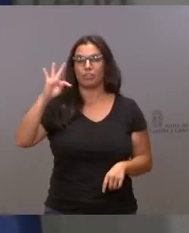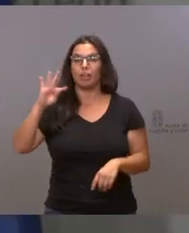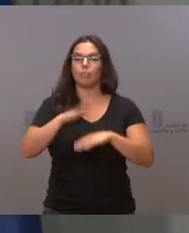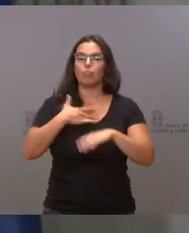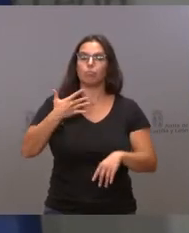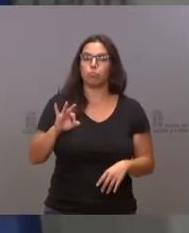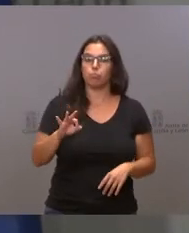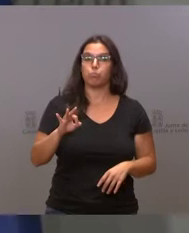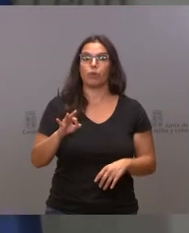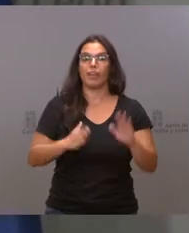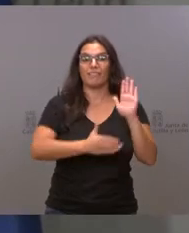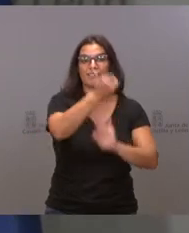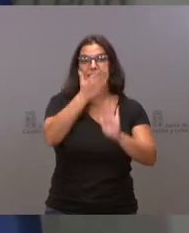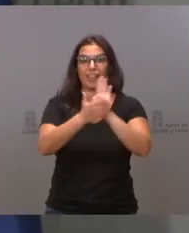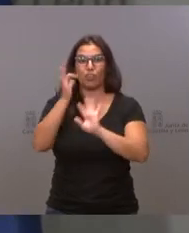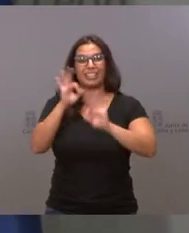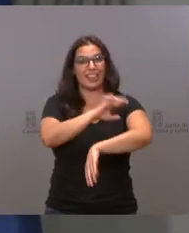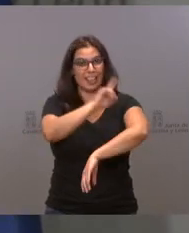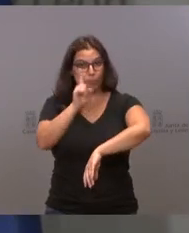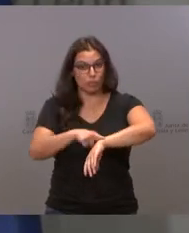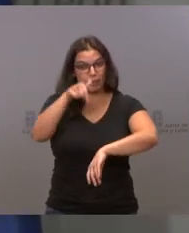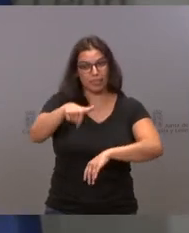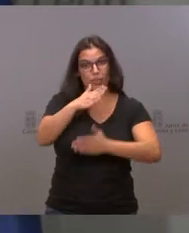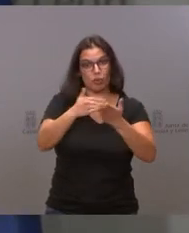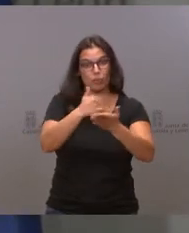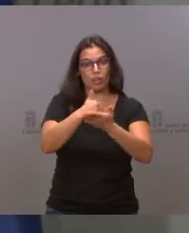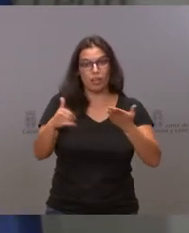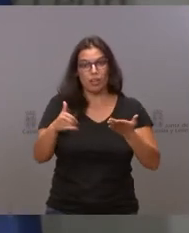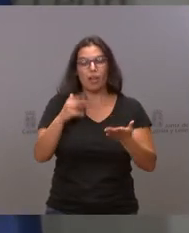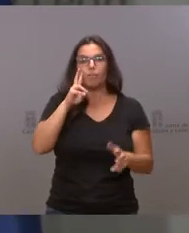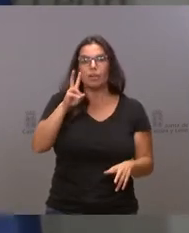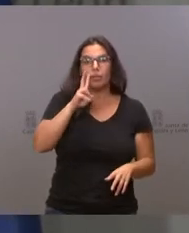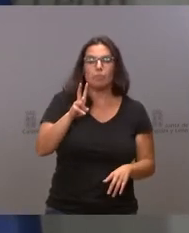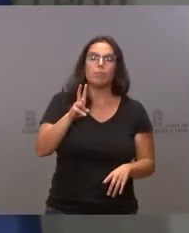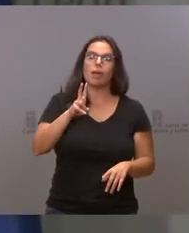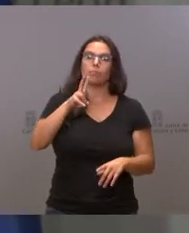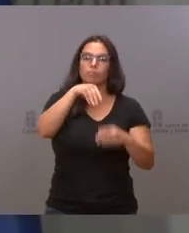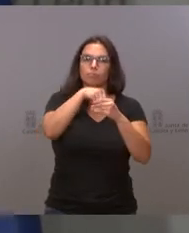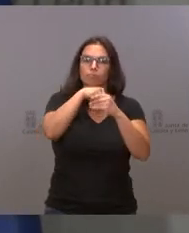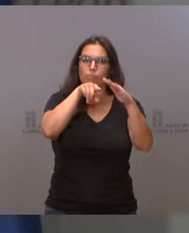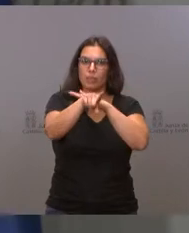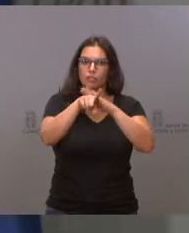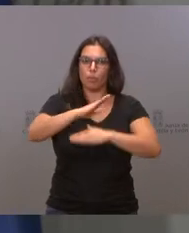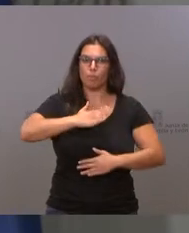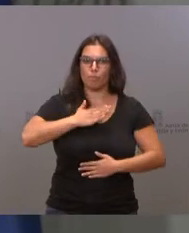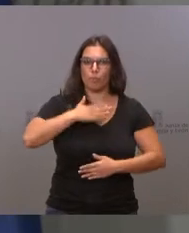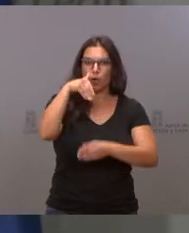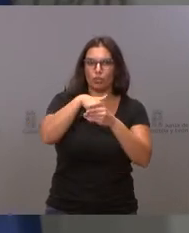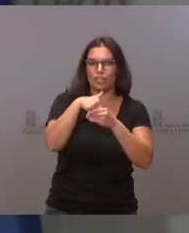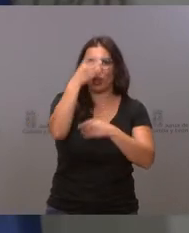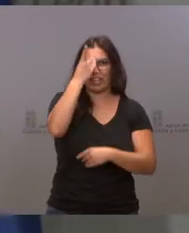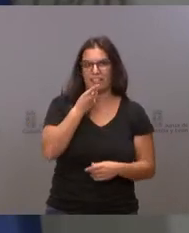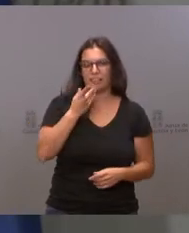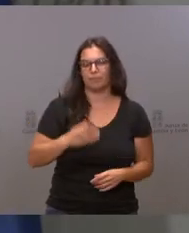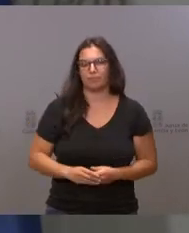a nuestras federaciones deportivas, a nuestra comunidad, disponer de un canal propio de gestión de contenidos digitales.